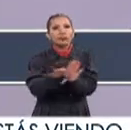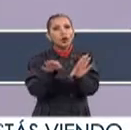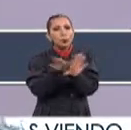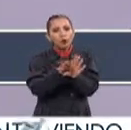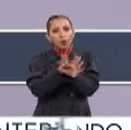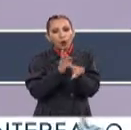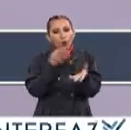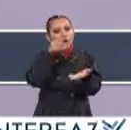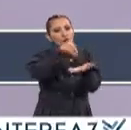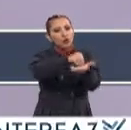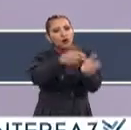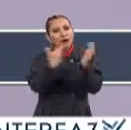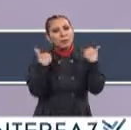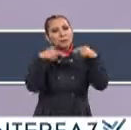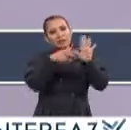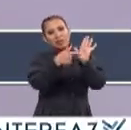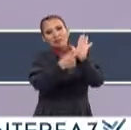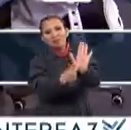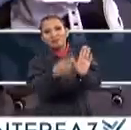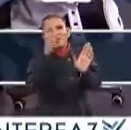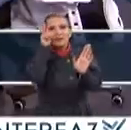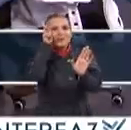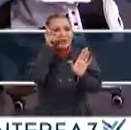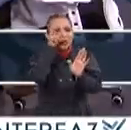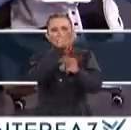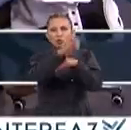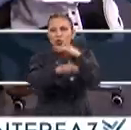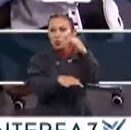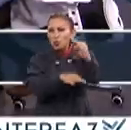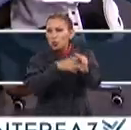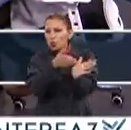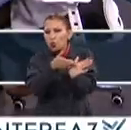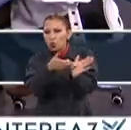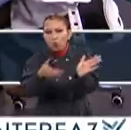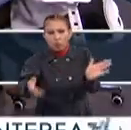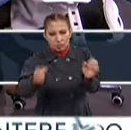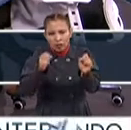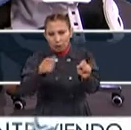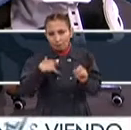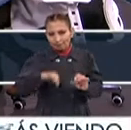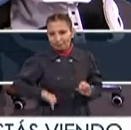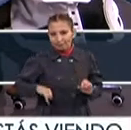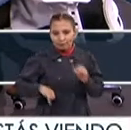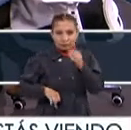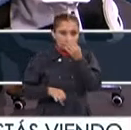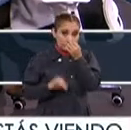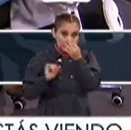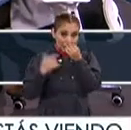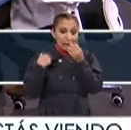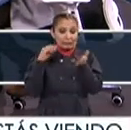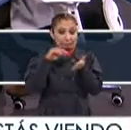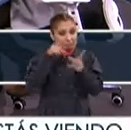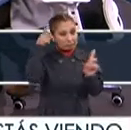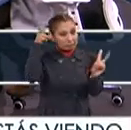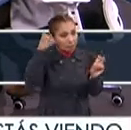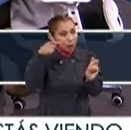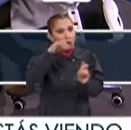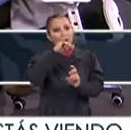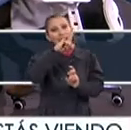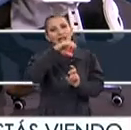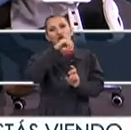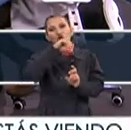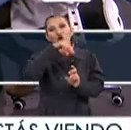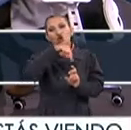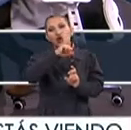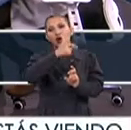se involucra Cómo es representado Todo eso seguramente También será muy interesante Eso lo vamos a tocar Una especie de iconografía